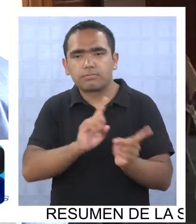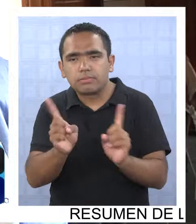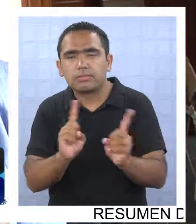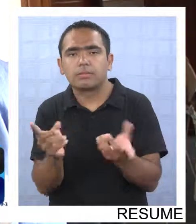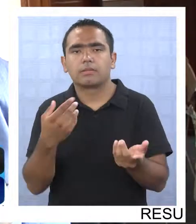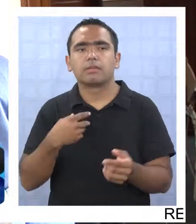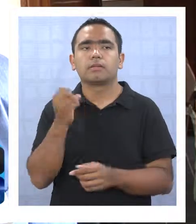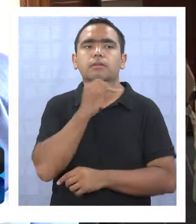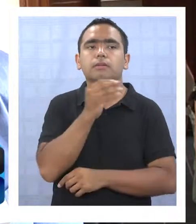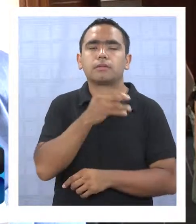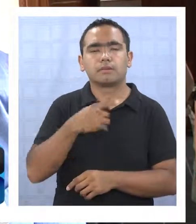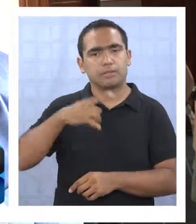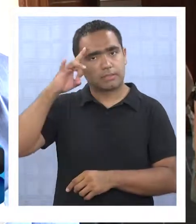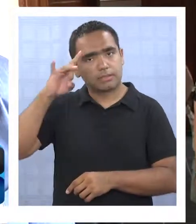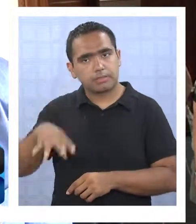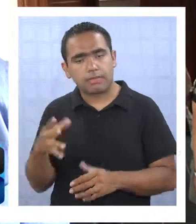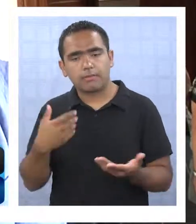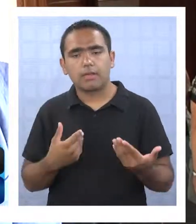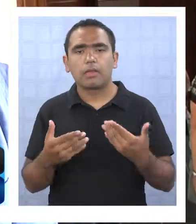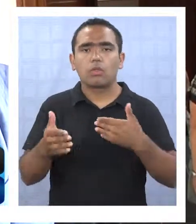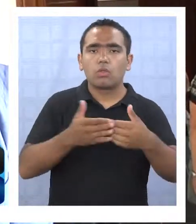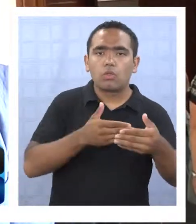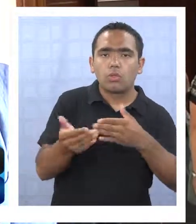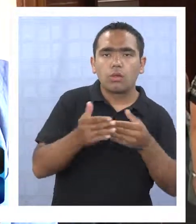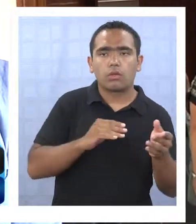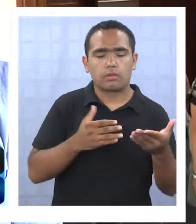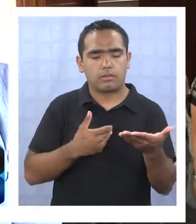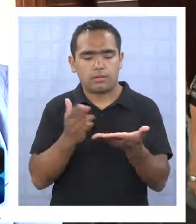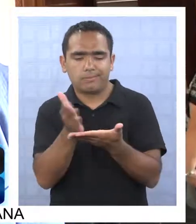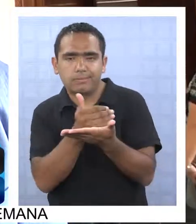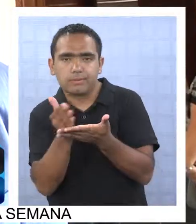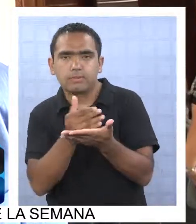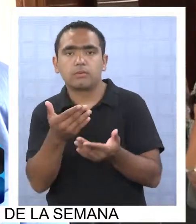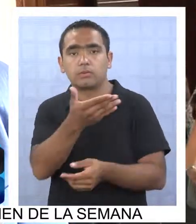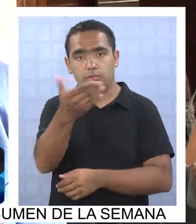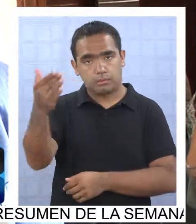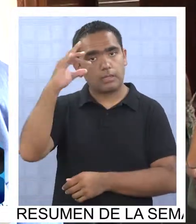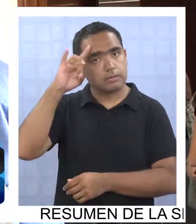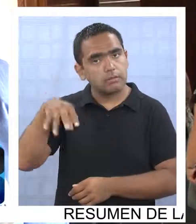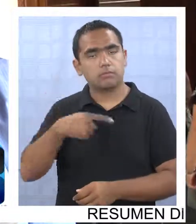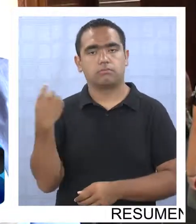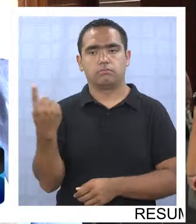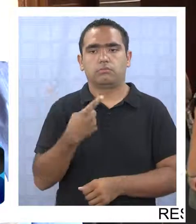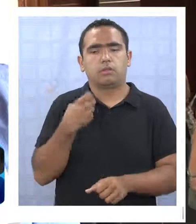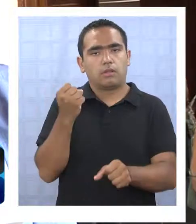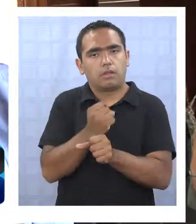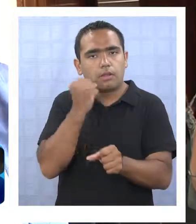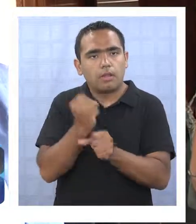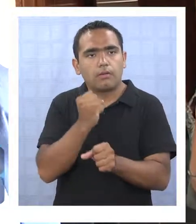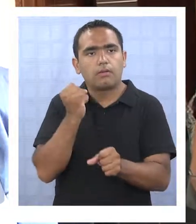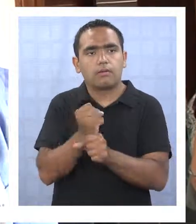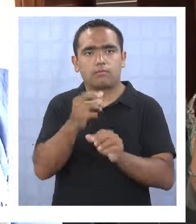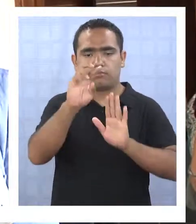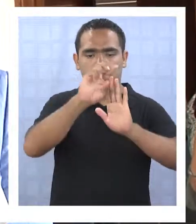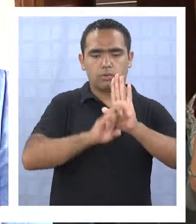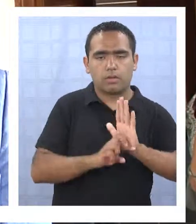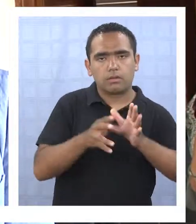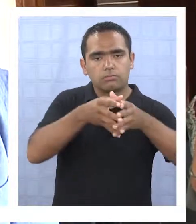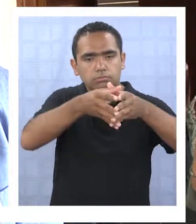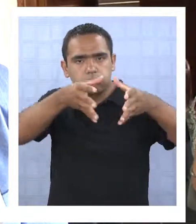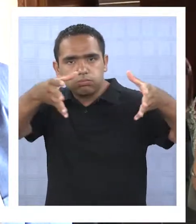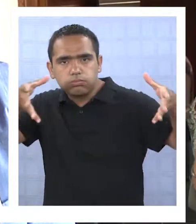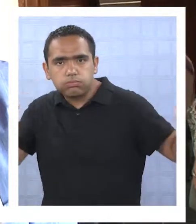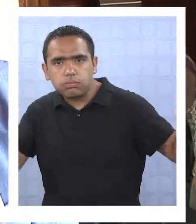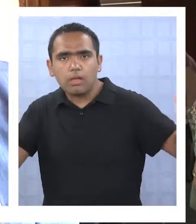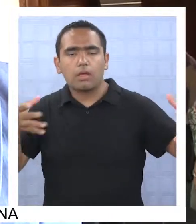cuáles son los alineamientos y los planes integrales. Ustedes saben bien que nosotros estamos trabajando en un proyecto de una madre urbanización la